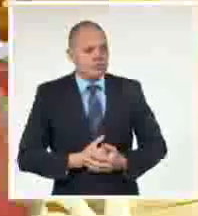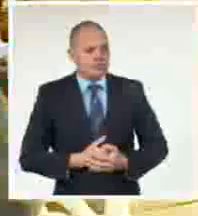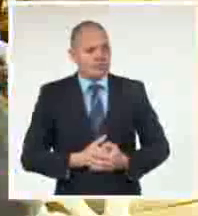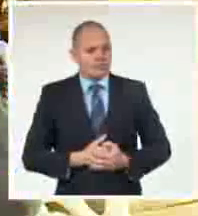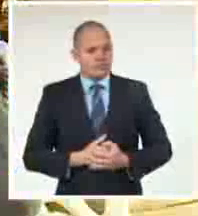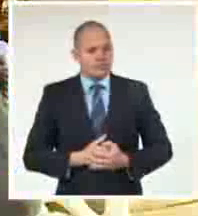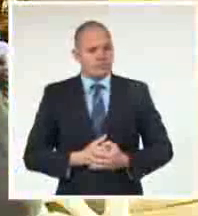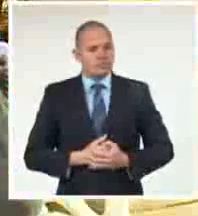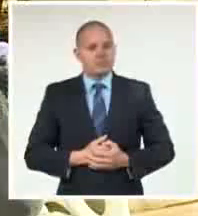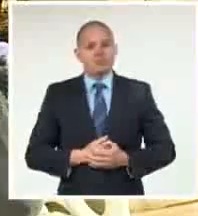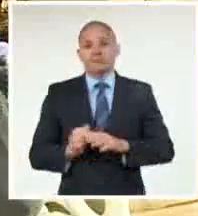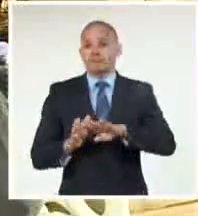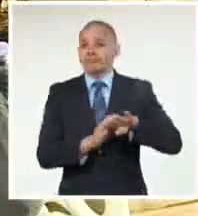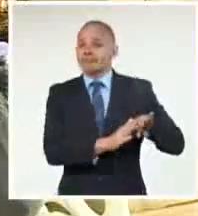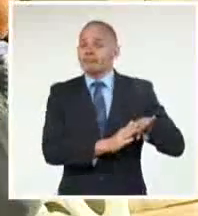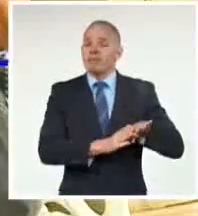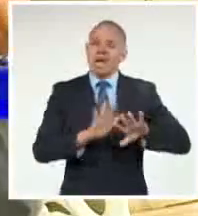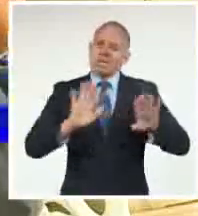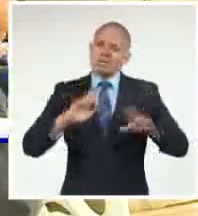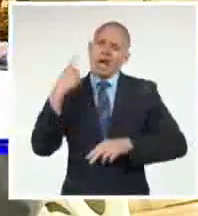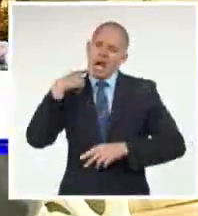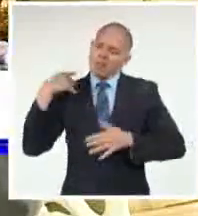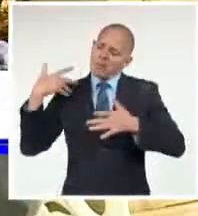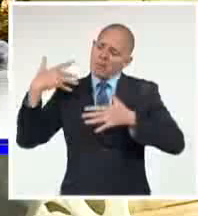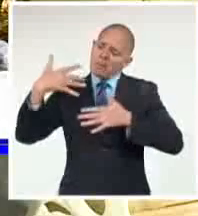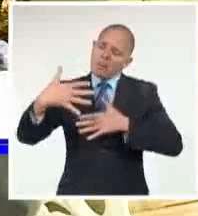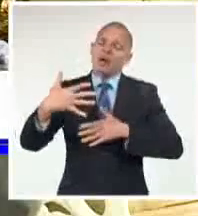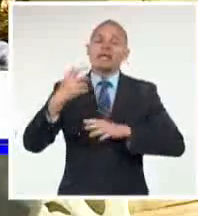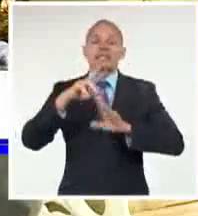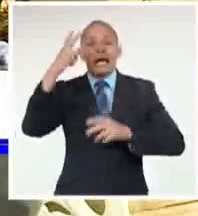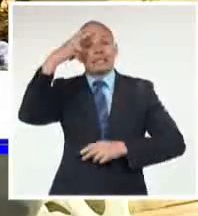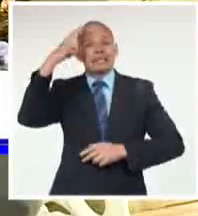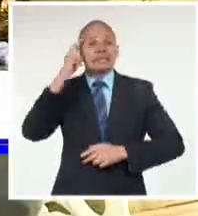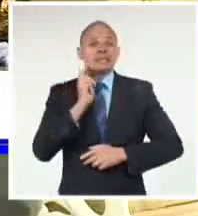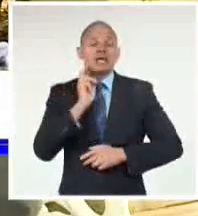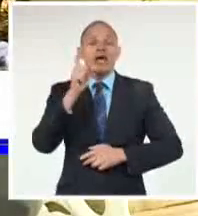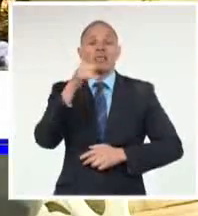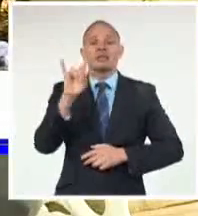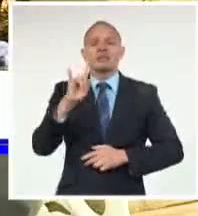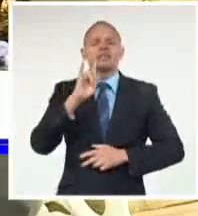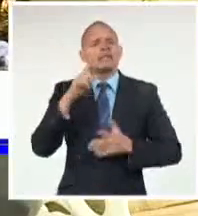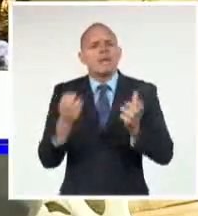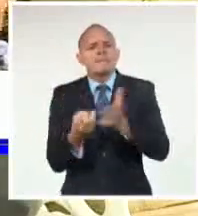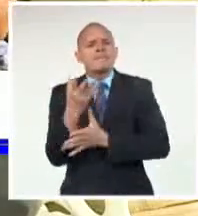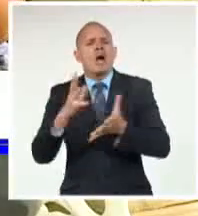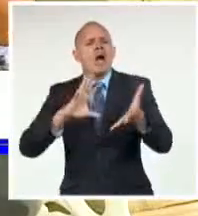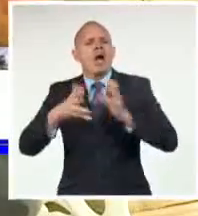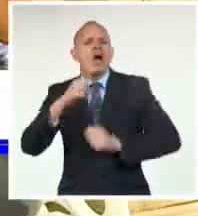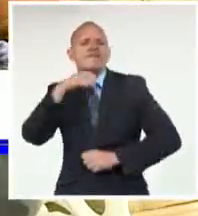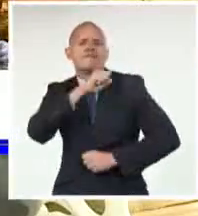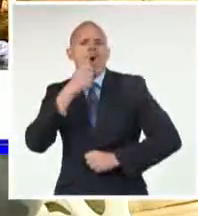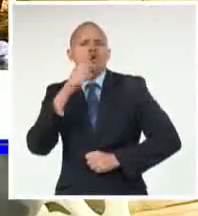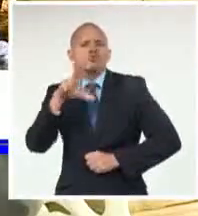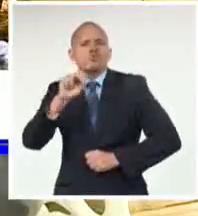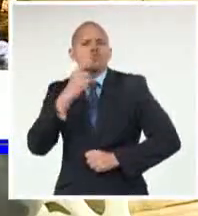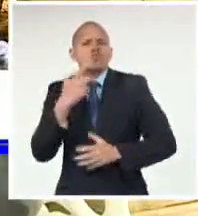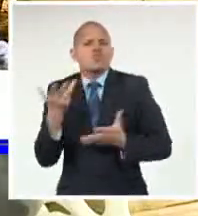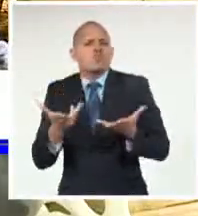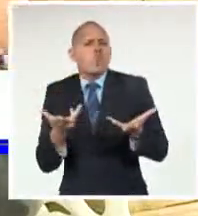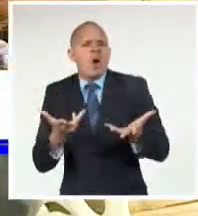Y es en el siglo XIX donde empieza a surgir una canción, unas